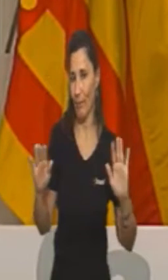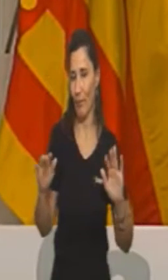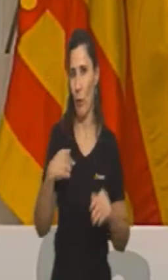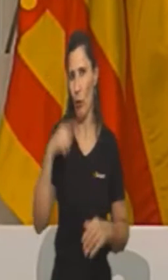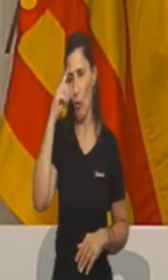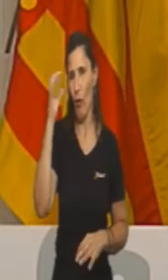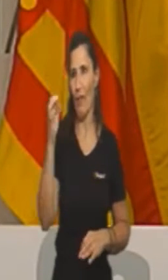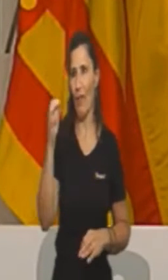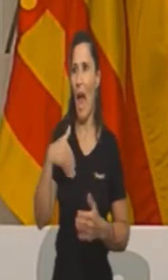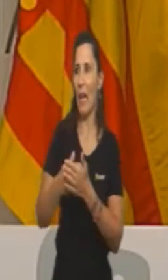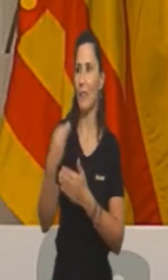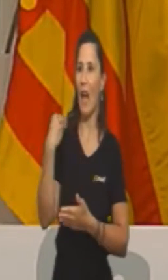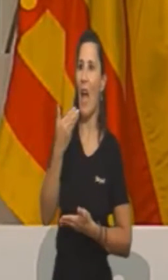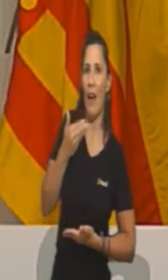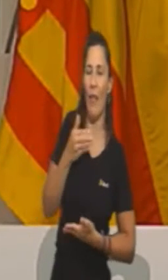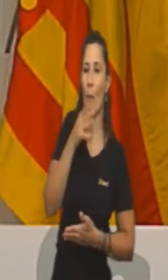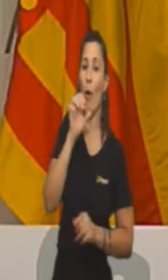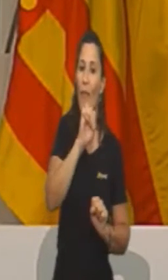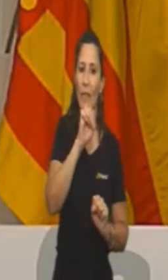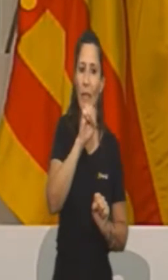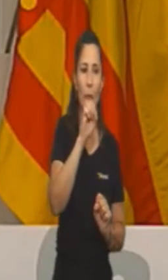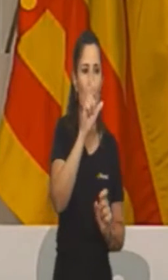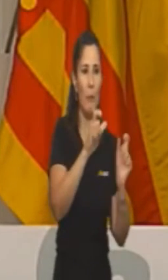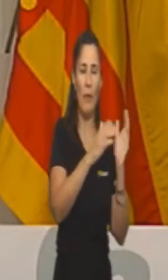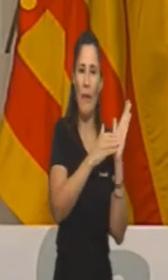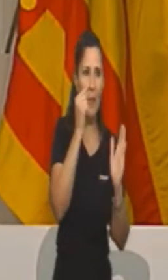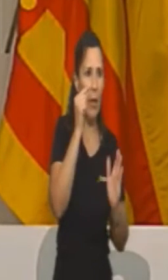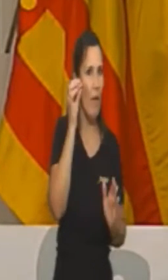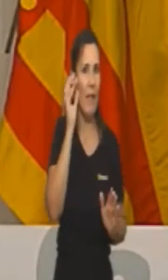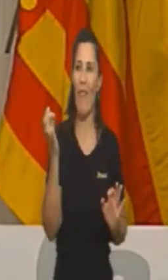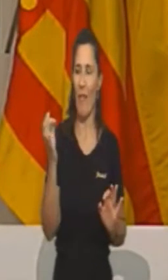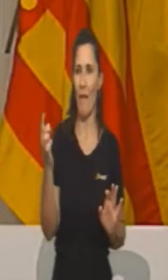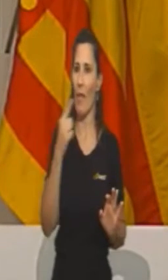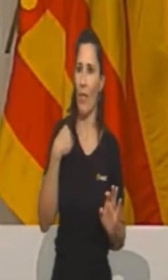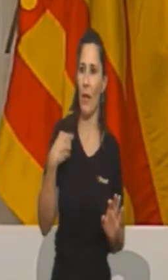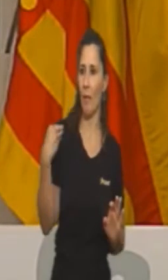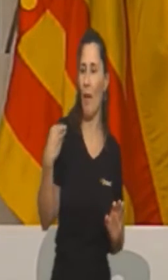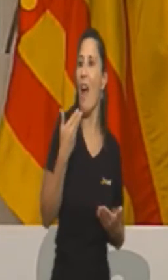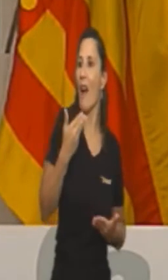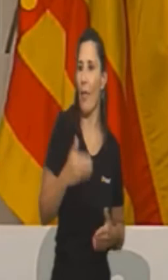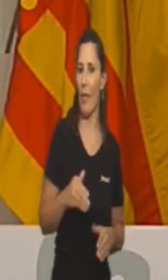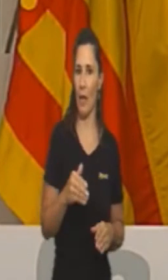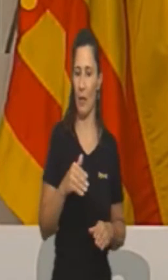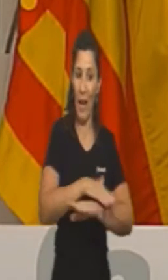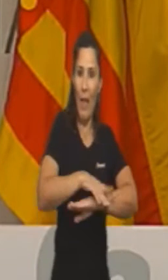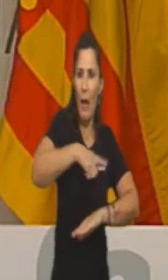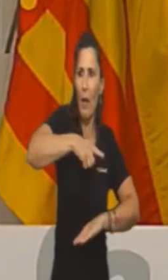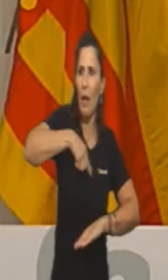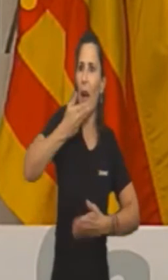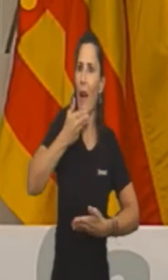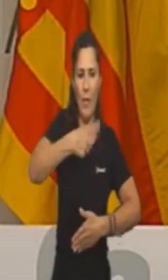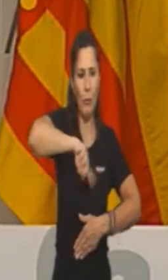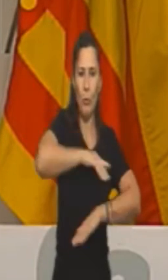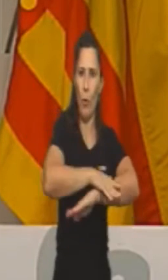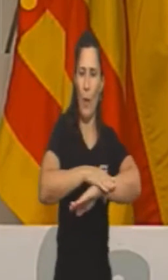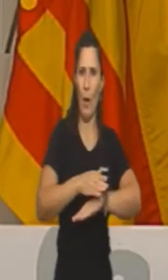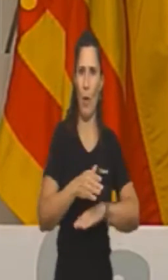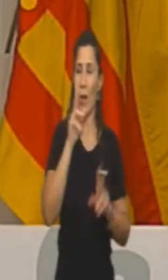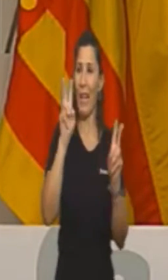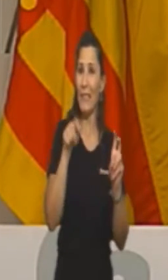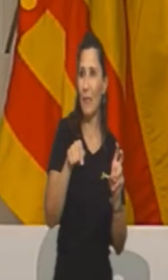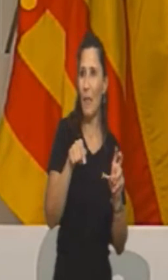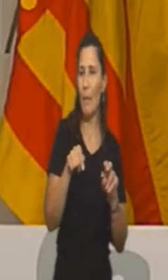creo que nos deberían dar las gracias por defender a los valencianos y valencianas. Deberían dar las gracias a este Gobierno y además en este tema